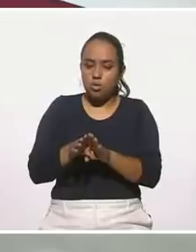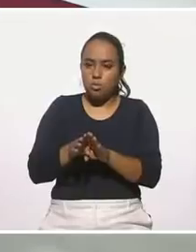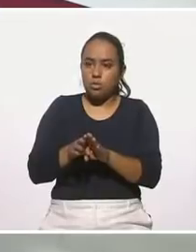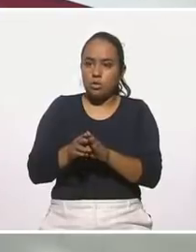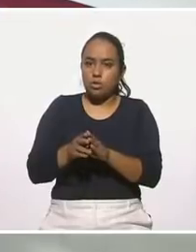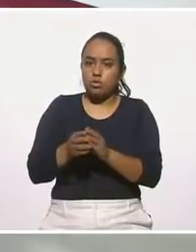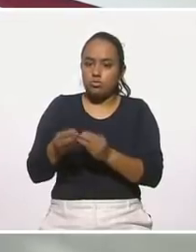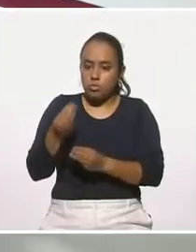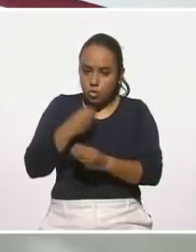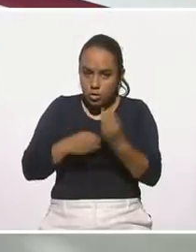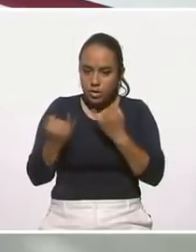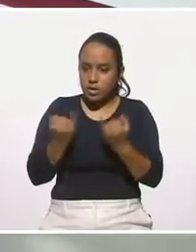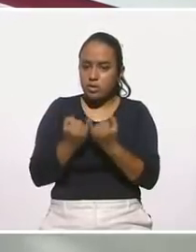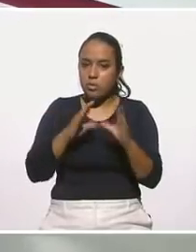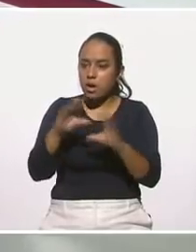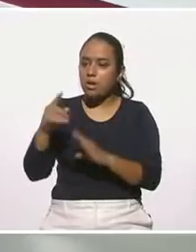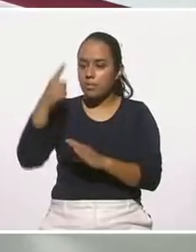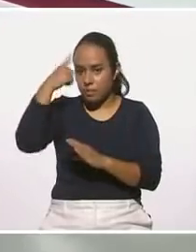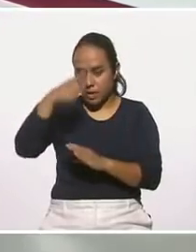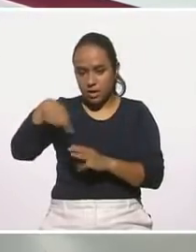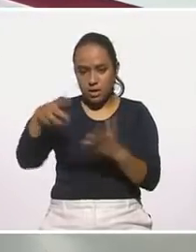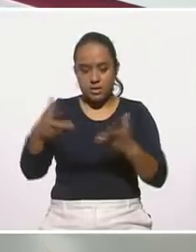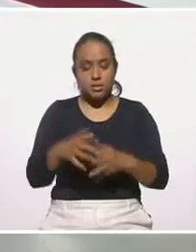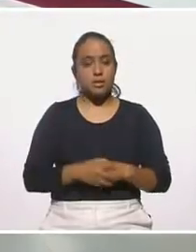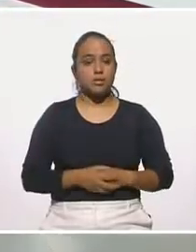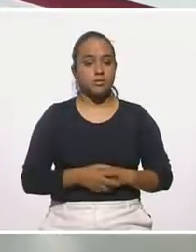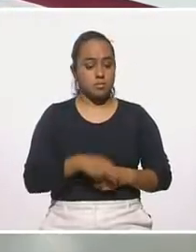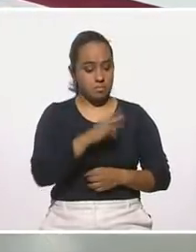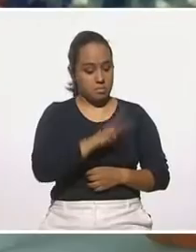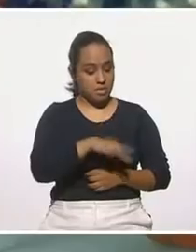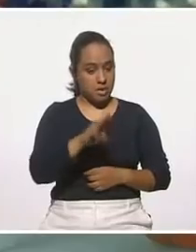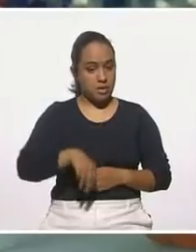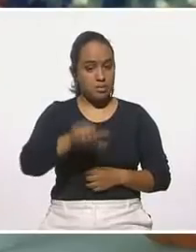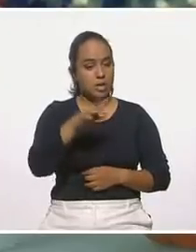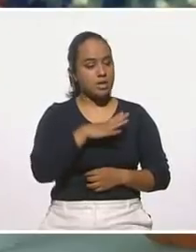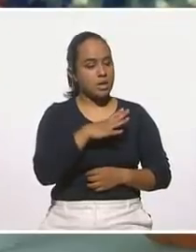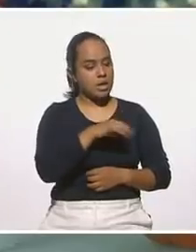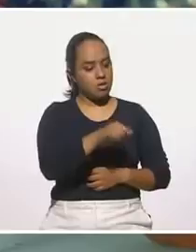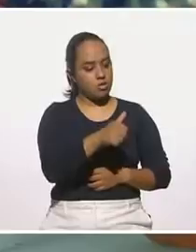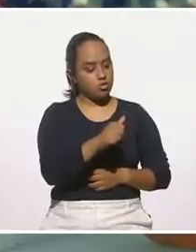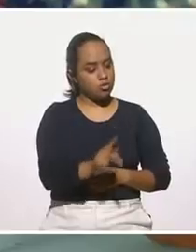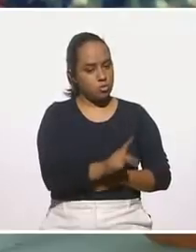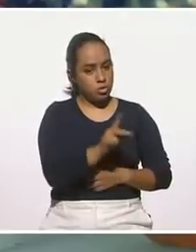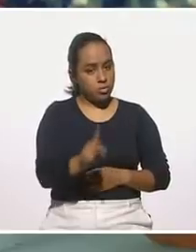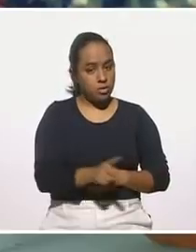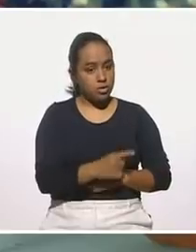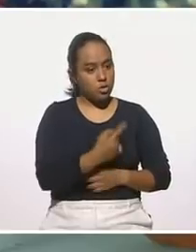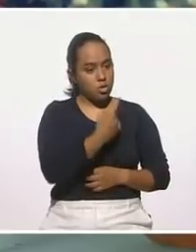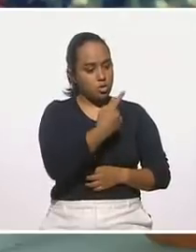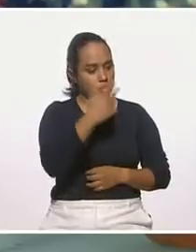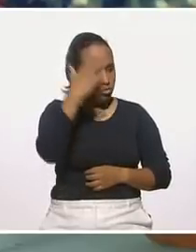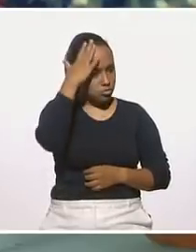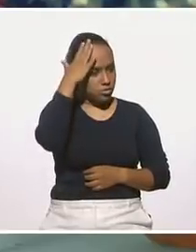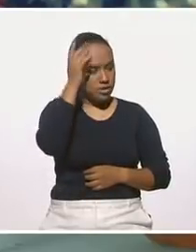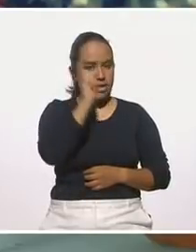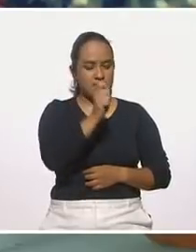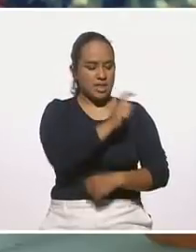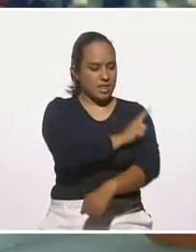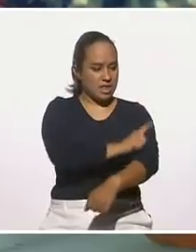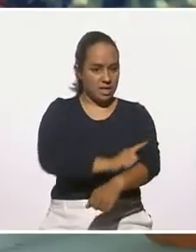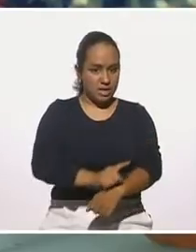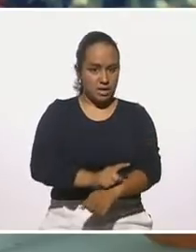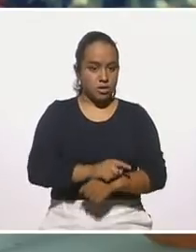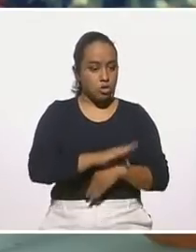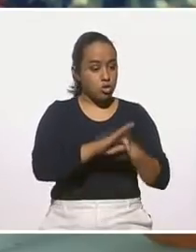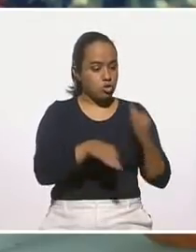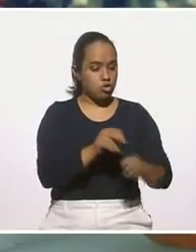enseñarles a hacerlo? Milpalta está formado por 11 pueblos y una cabecera delegacional. Todos